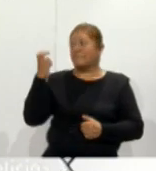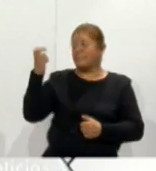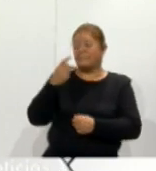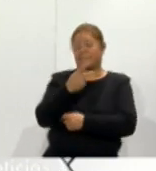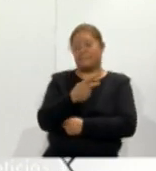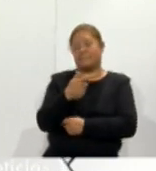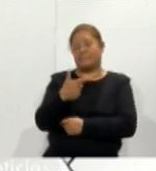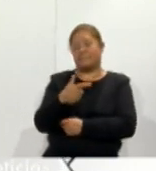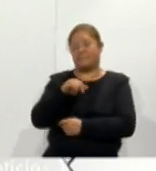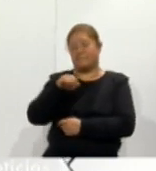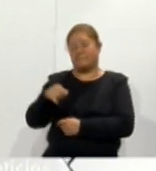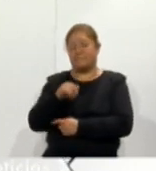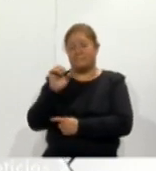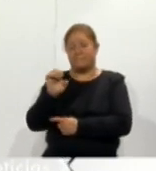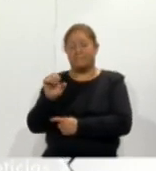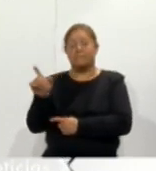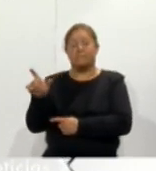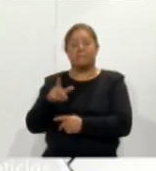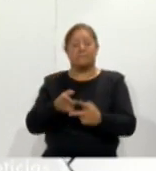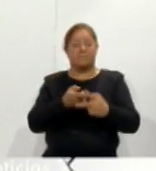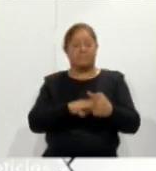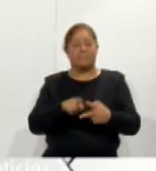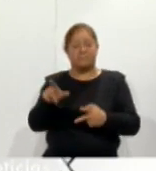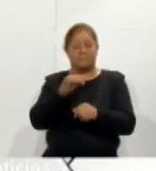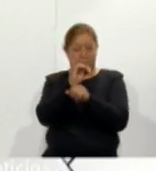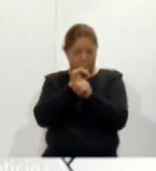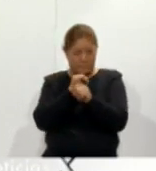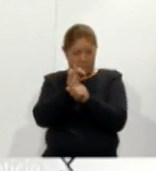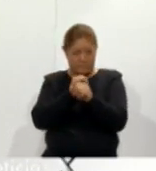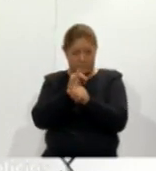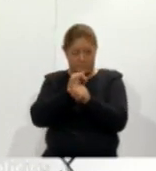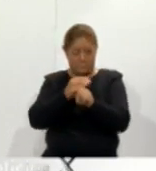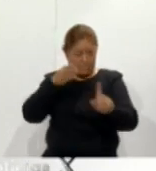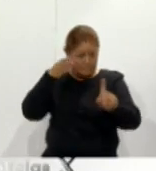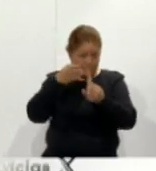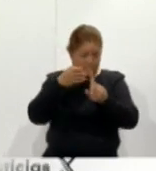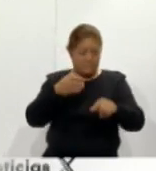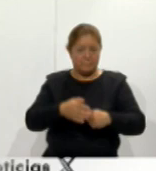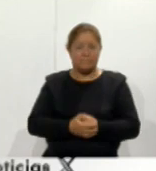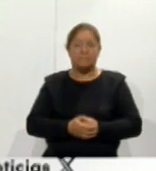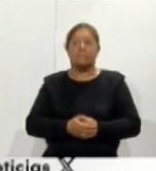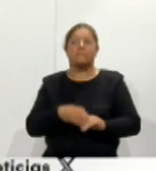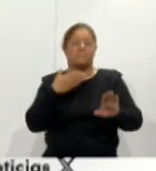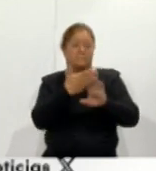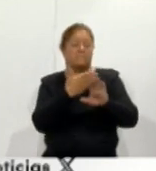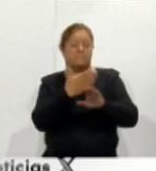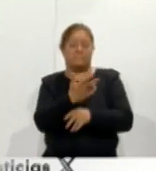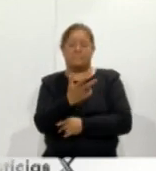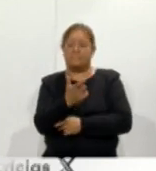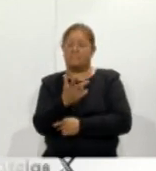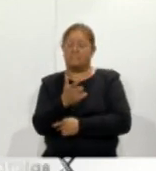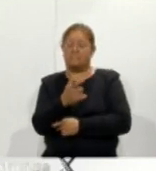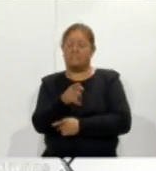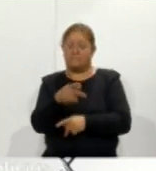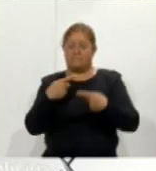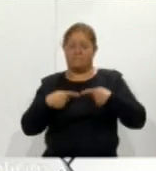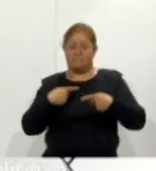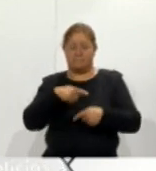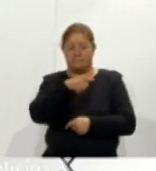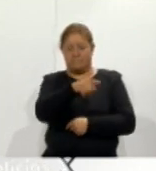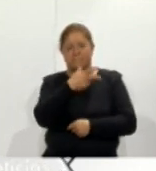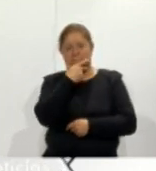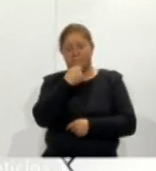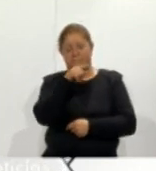General de Justicia del Estado inició una carpeta de investigación relacionada al ataque con arma de fuego contra una persona del sexo